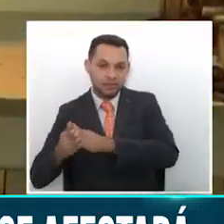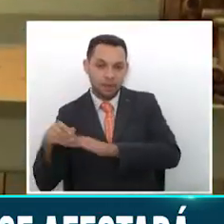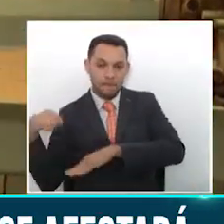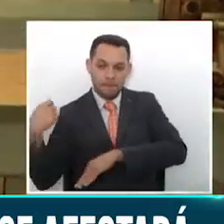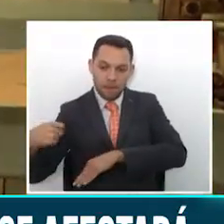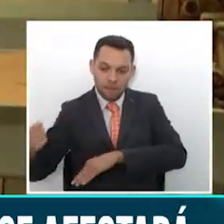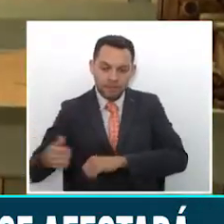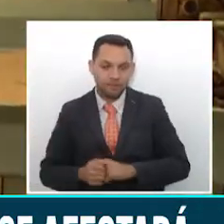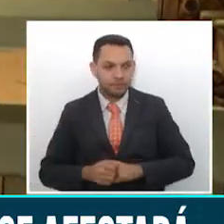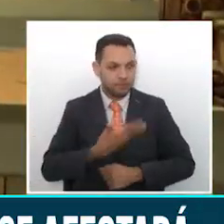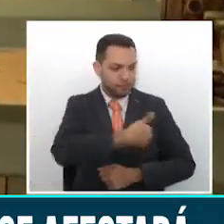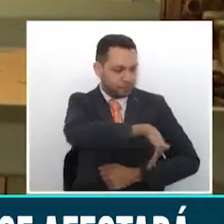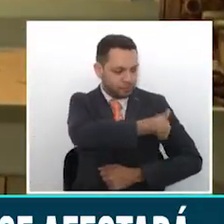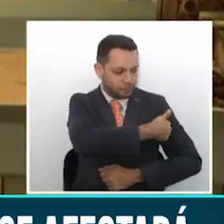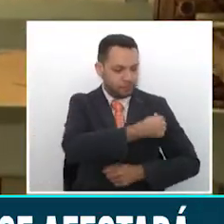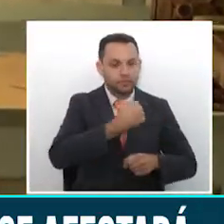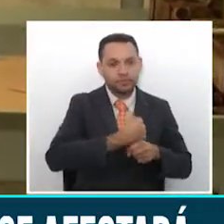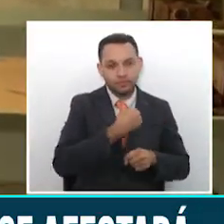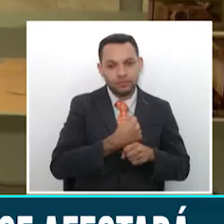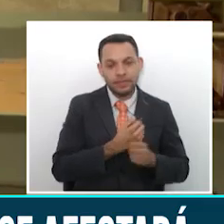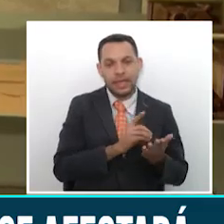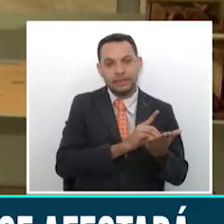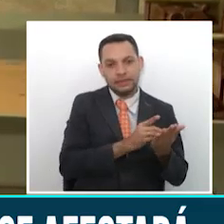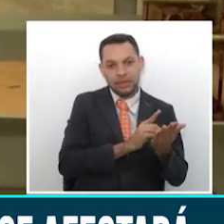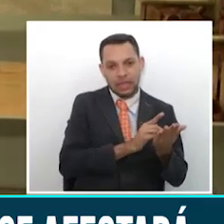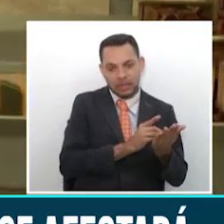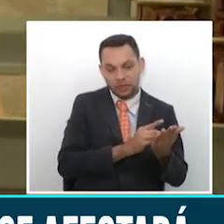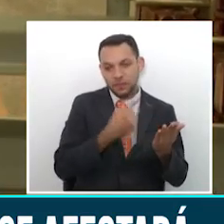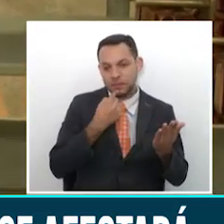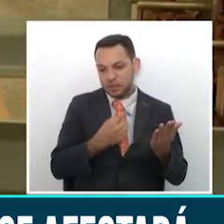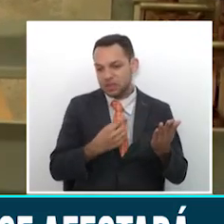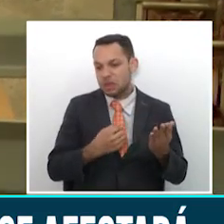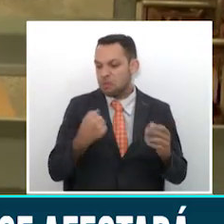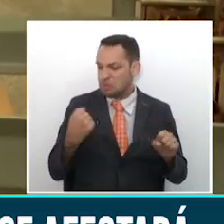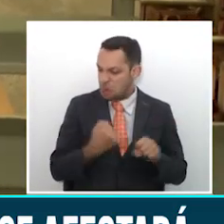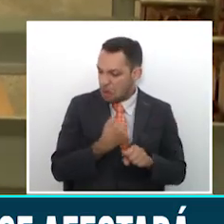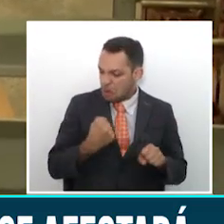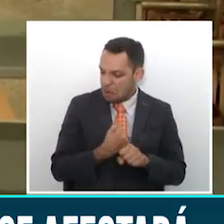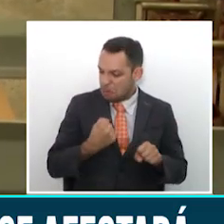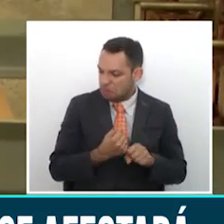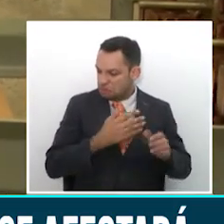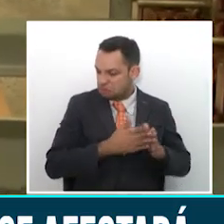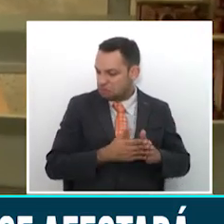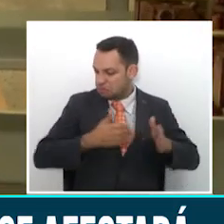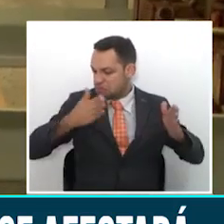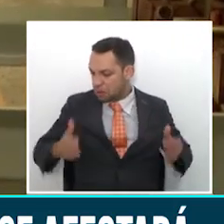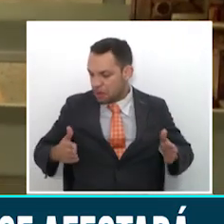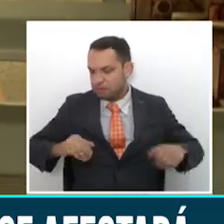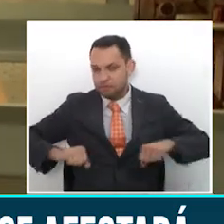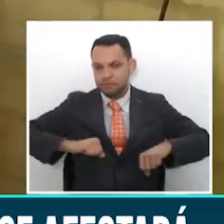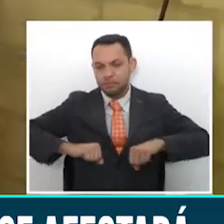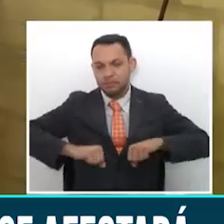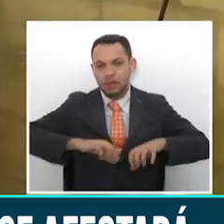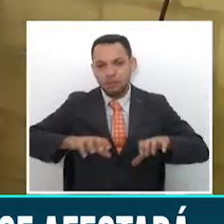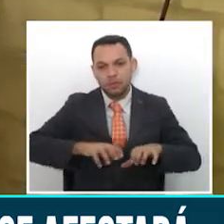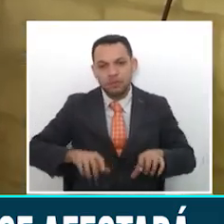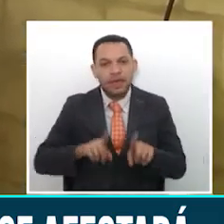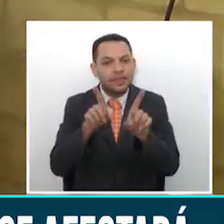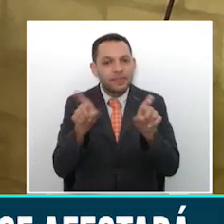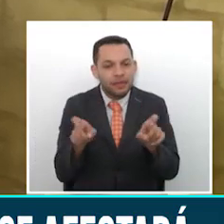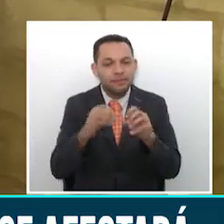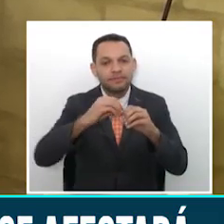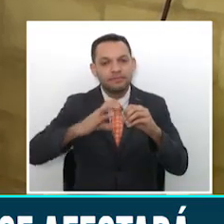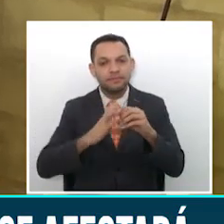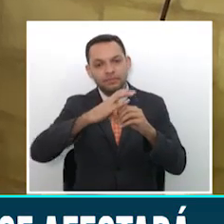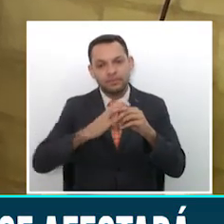El ministro del Trabajo expidió un nuevo decreto con nuevas medidas laborales que se ejecutarán durante la emergencia sanitaria por el coronavirus. Esta